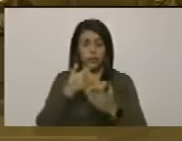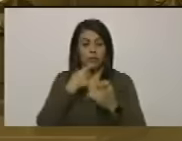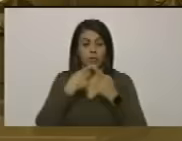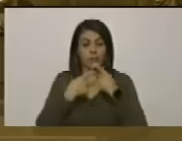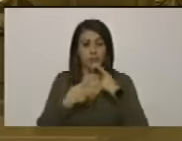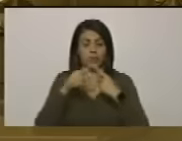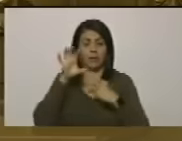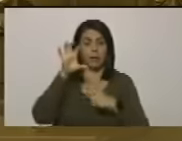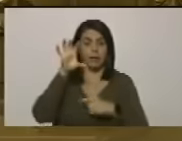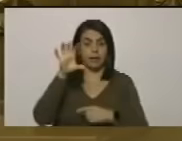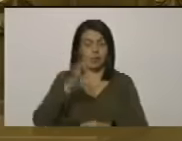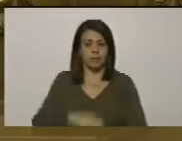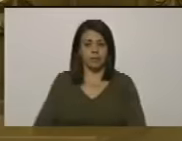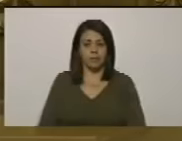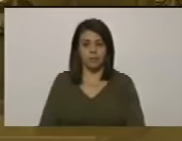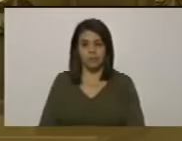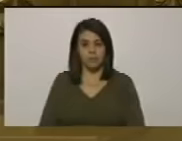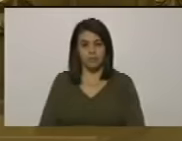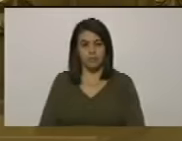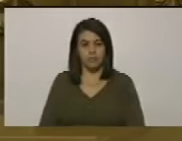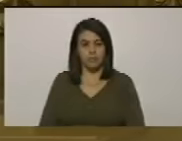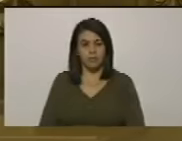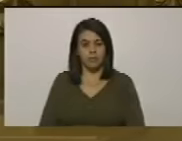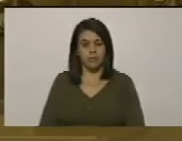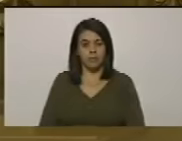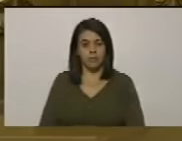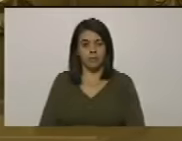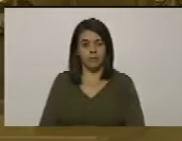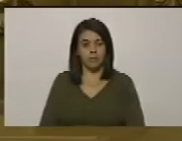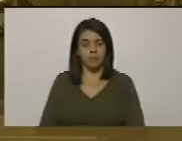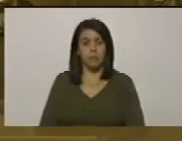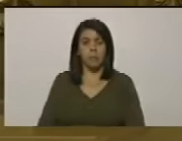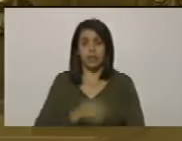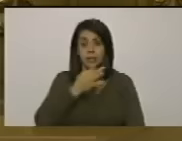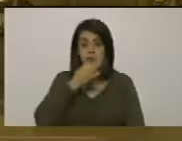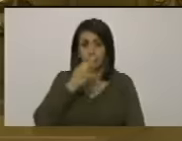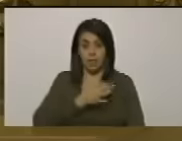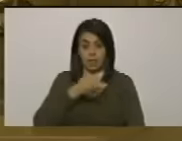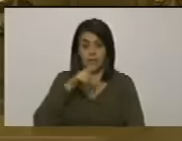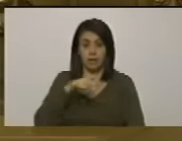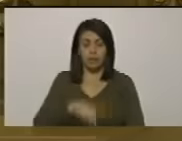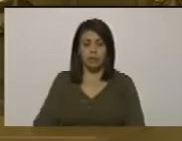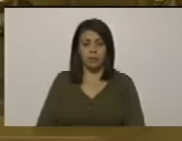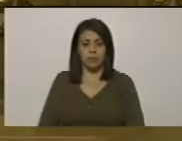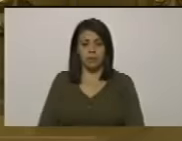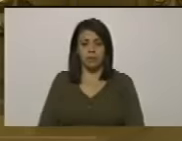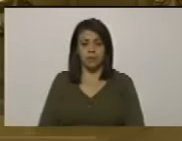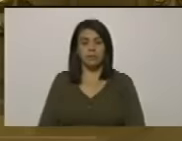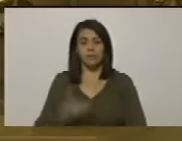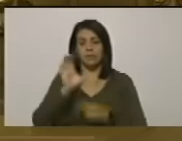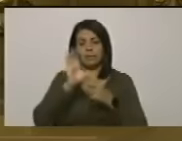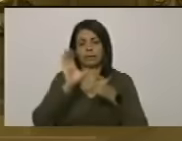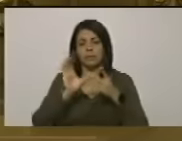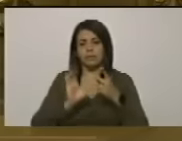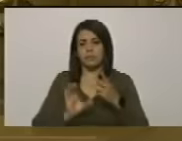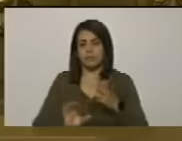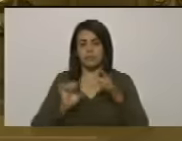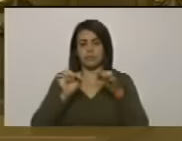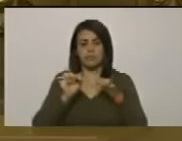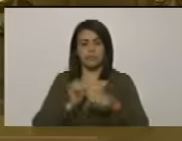también al país con la seriedad que me caracteriza